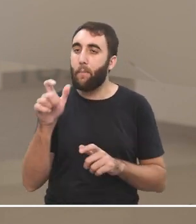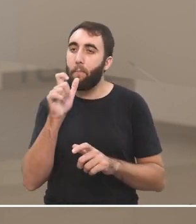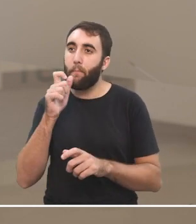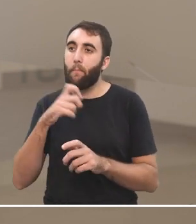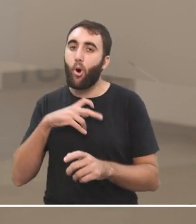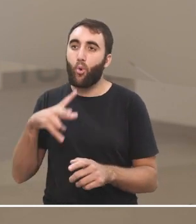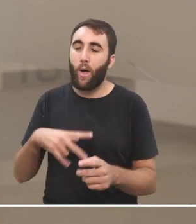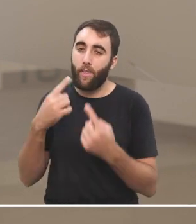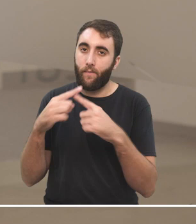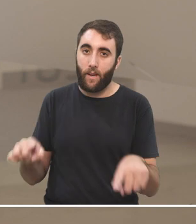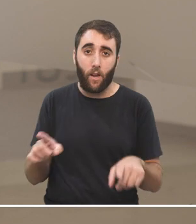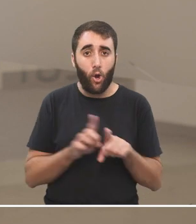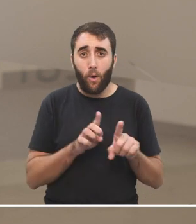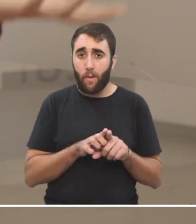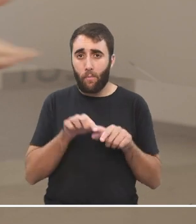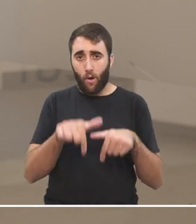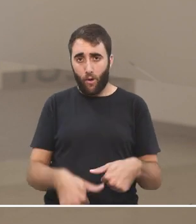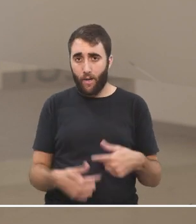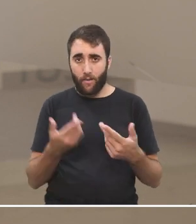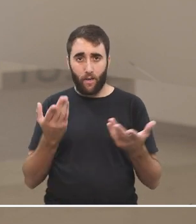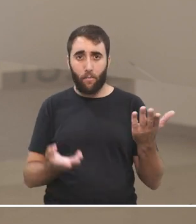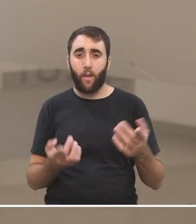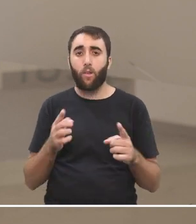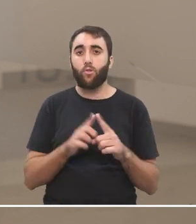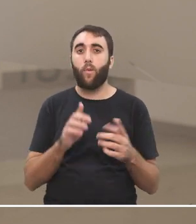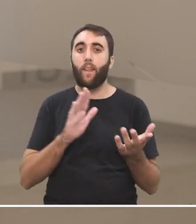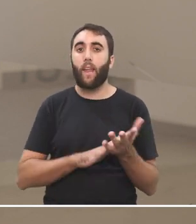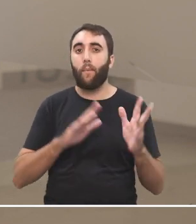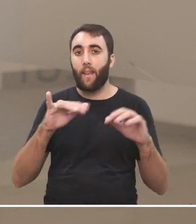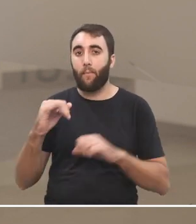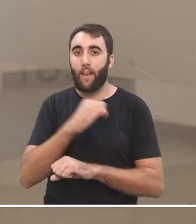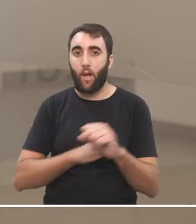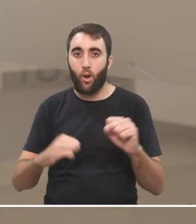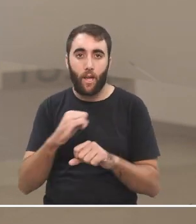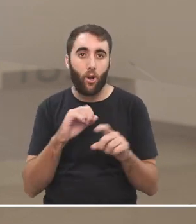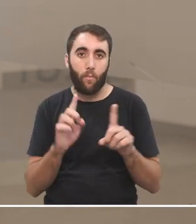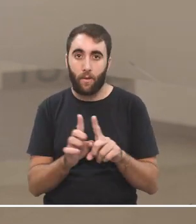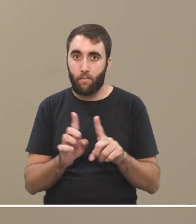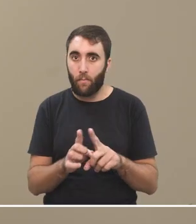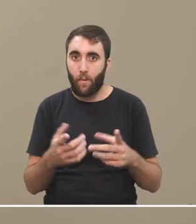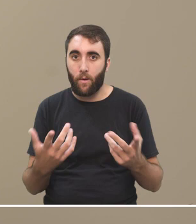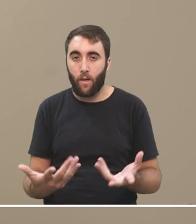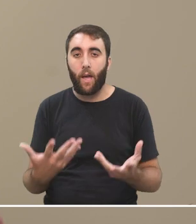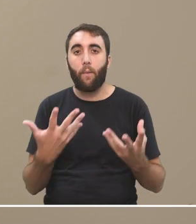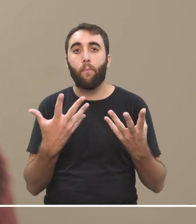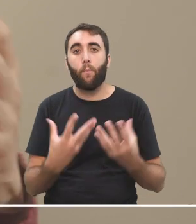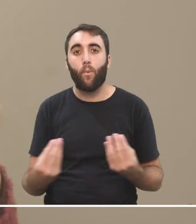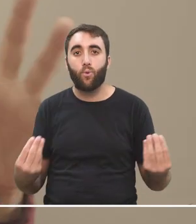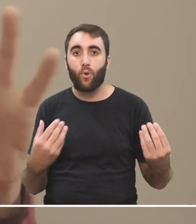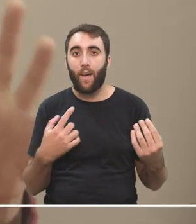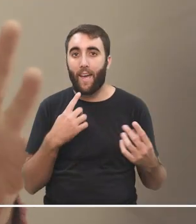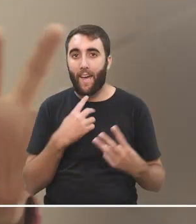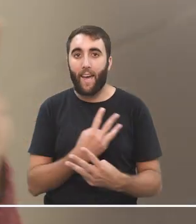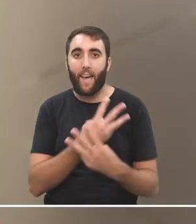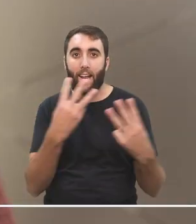así, y lo mismo con todo este fenómeno súper importante de la contemporaneidad, que es la inmigración, o sea, hay en general,